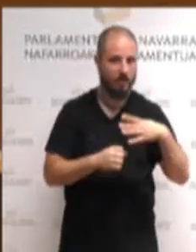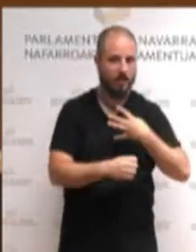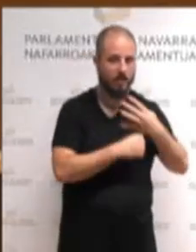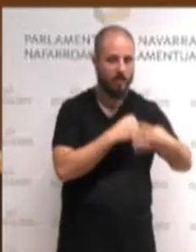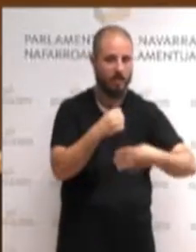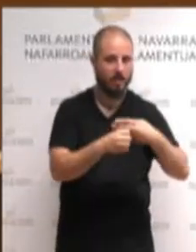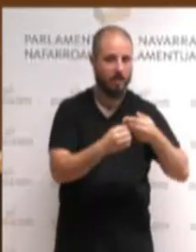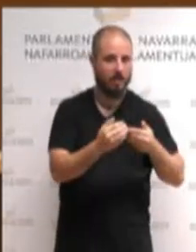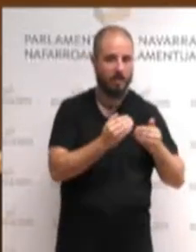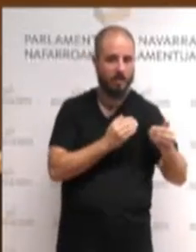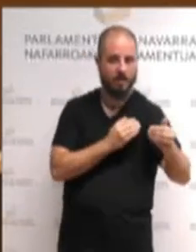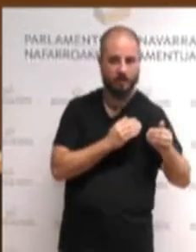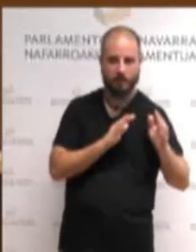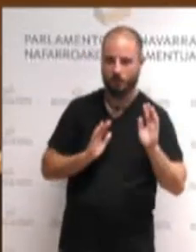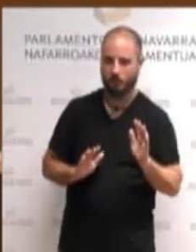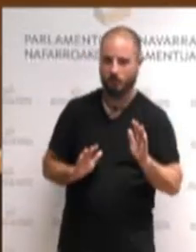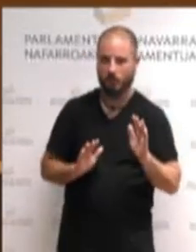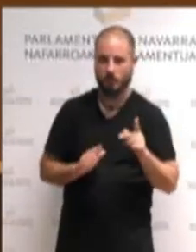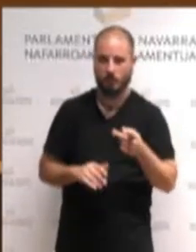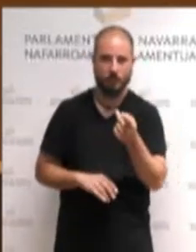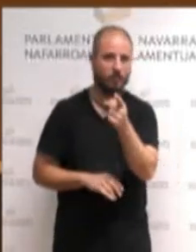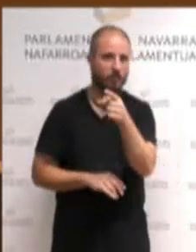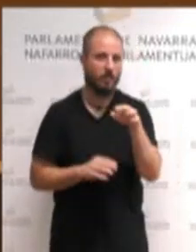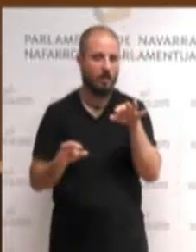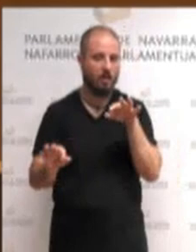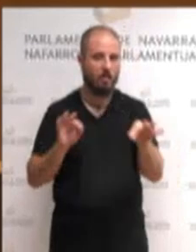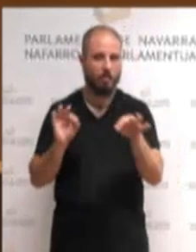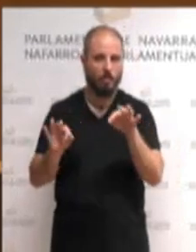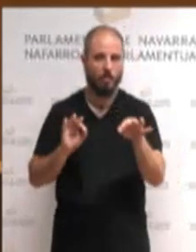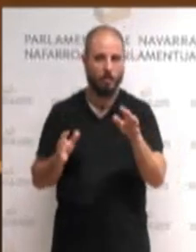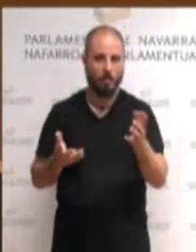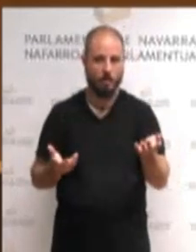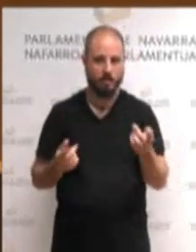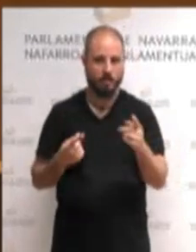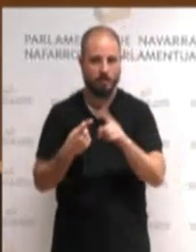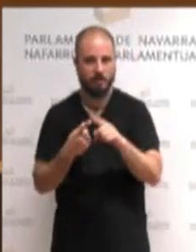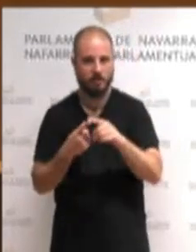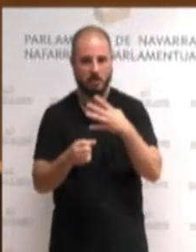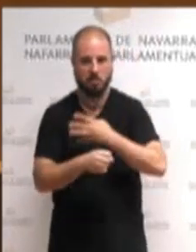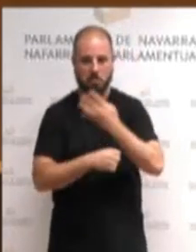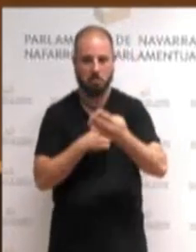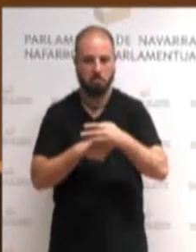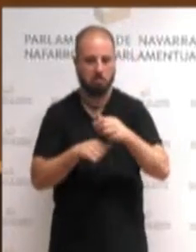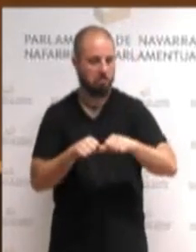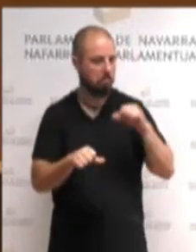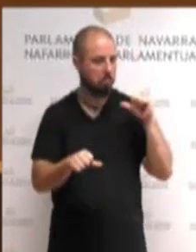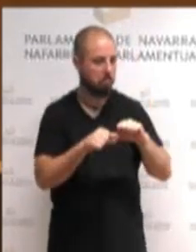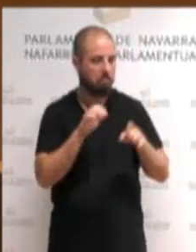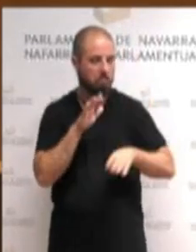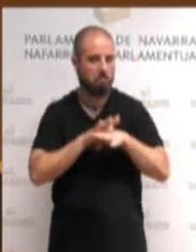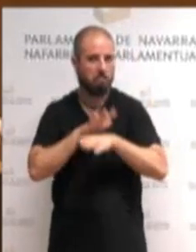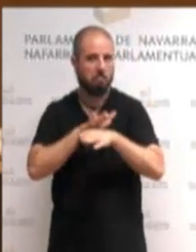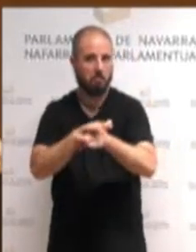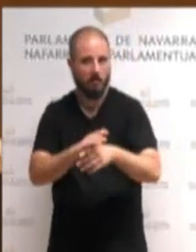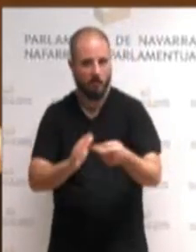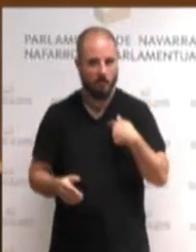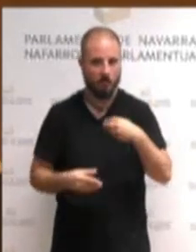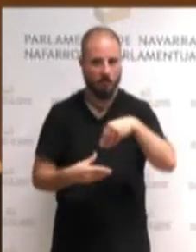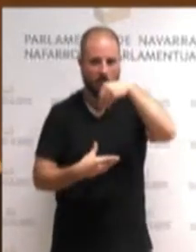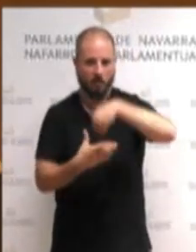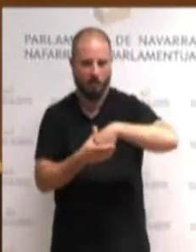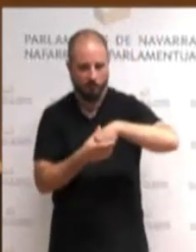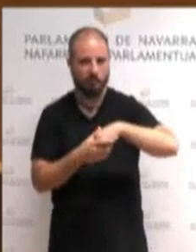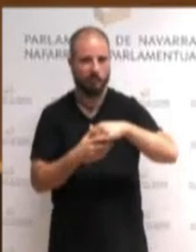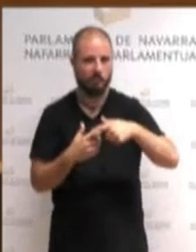Dos opciones tienen en su mano. Una legislatura continuista, con más luchas de poder internas y